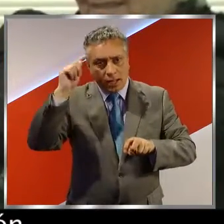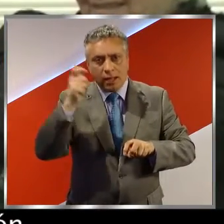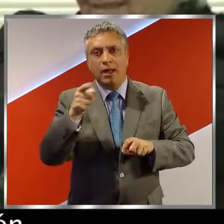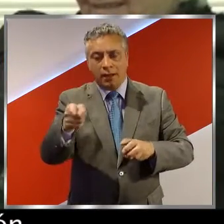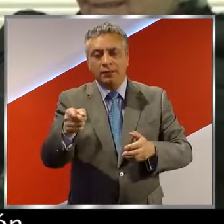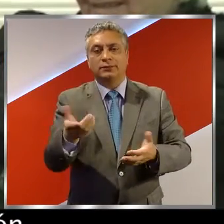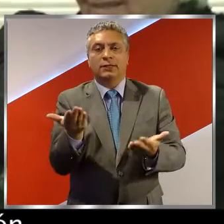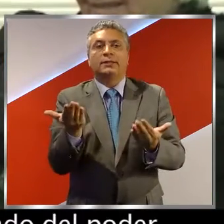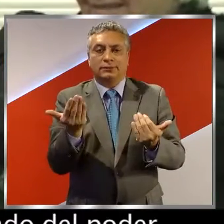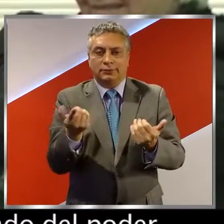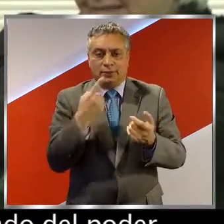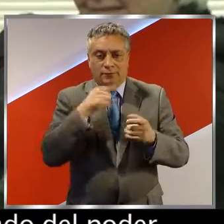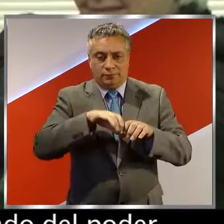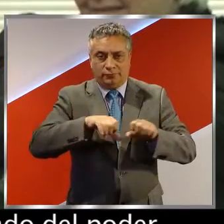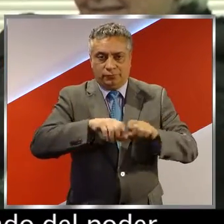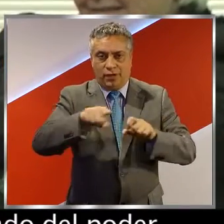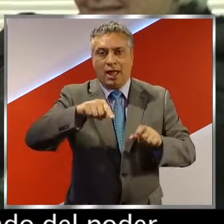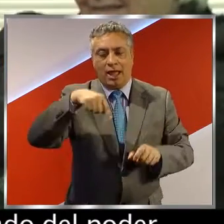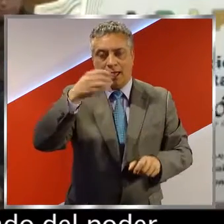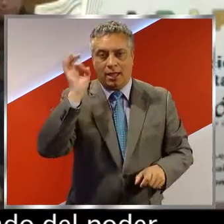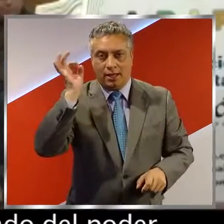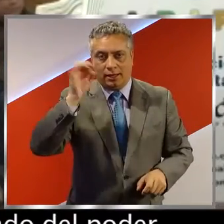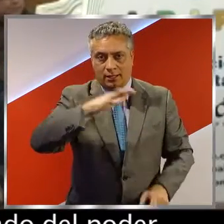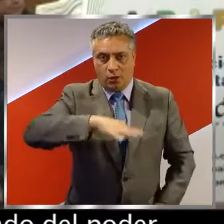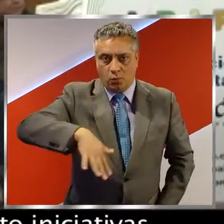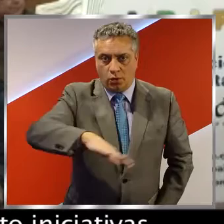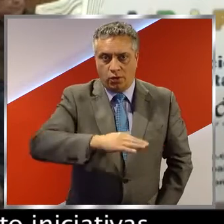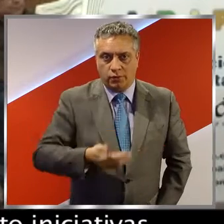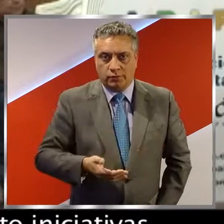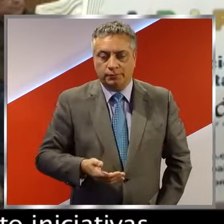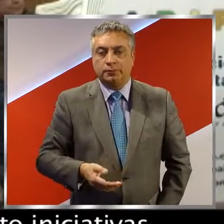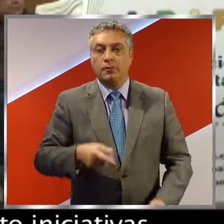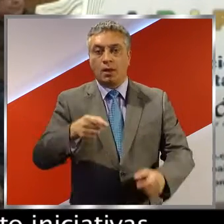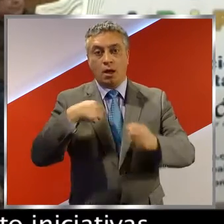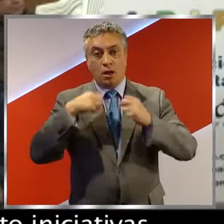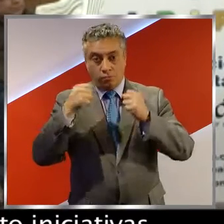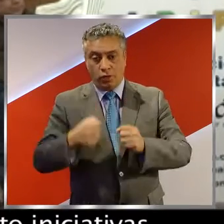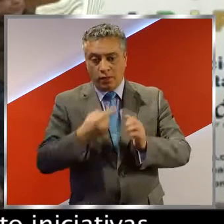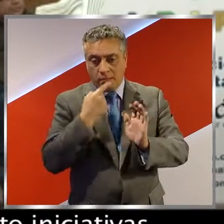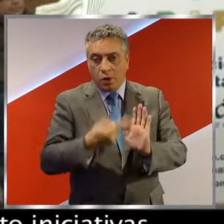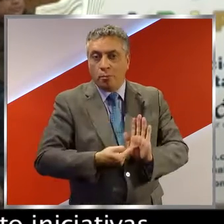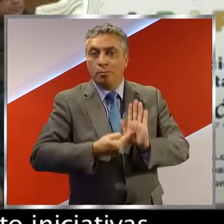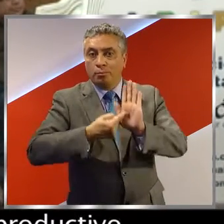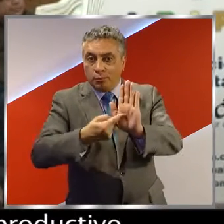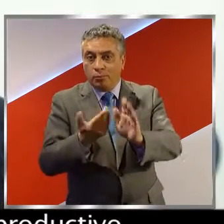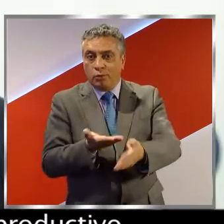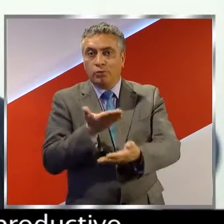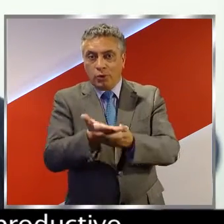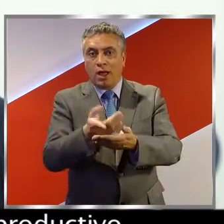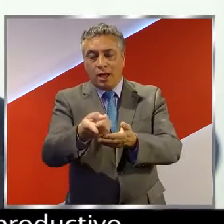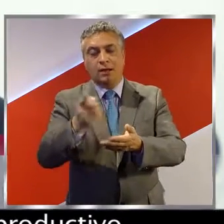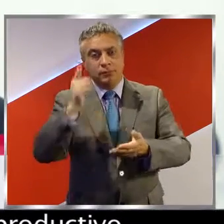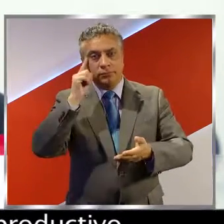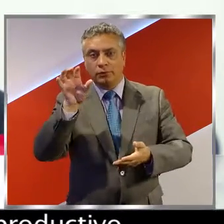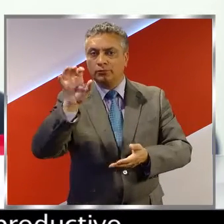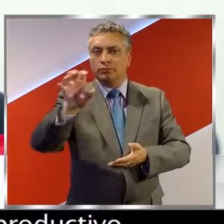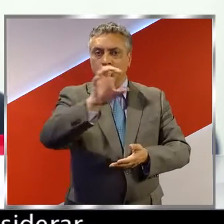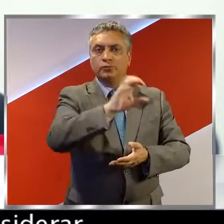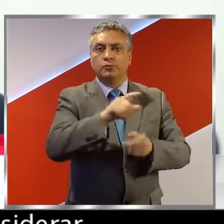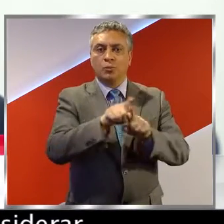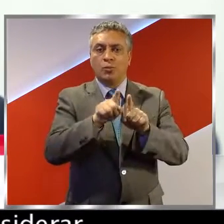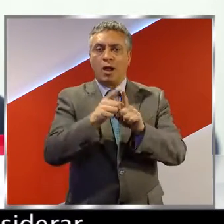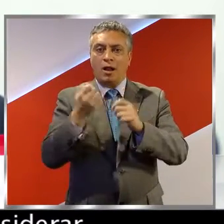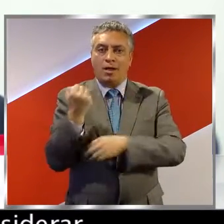que entregó la reunión. En esa línea habíamos conversado del poder postular y presentar en conjunto iniciativas a las entidades de fomento